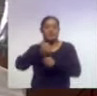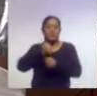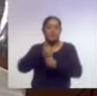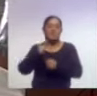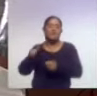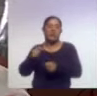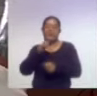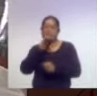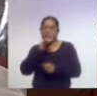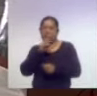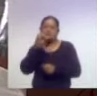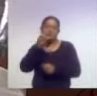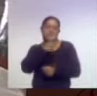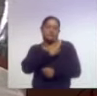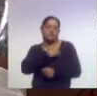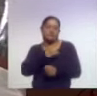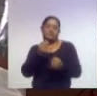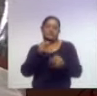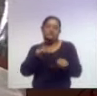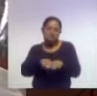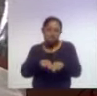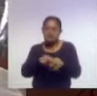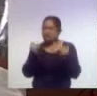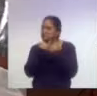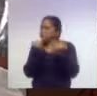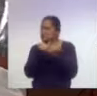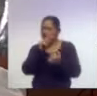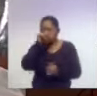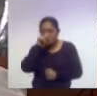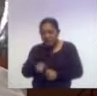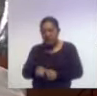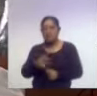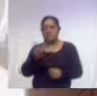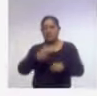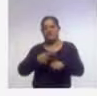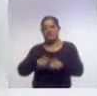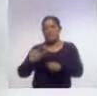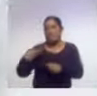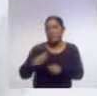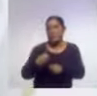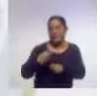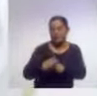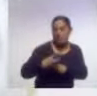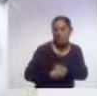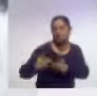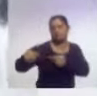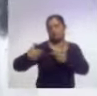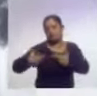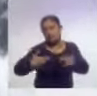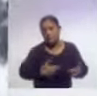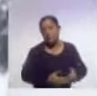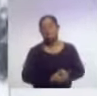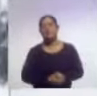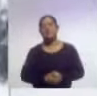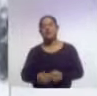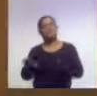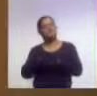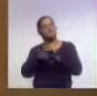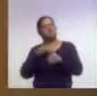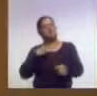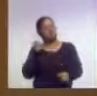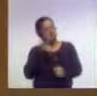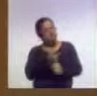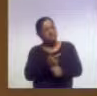por supuesto que los hijos, nietos van a desarrollar esa misma predisposición genética. Y entonces, ¿cómo podemos detectar si